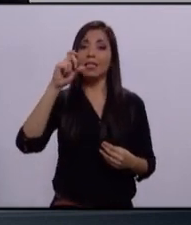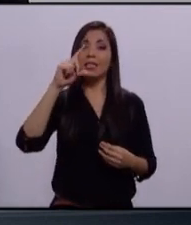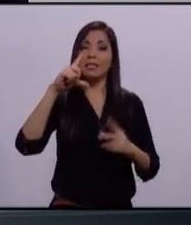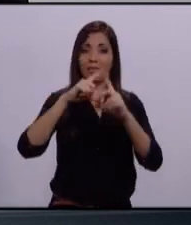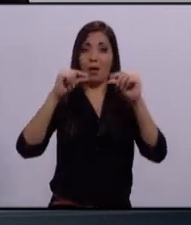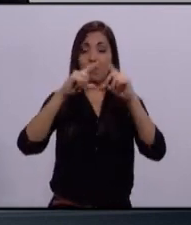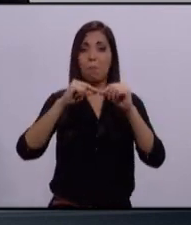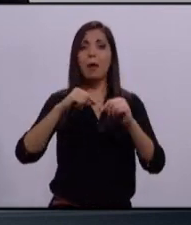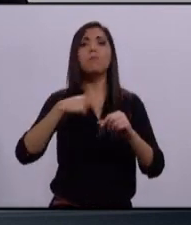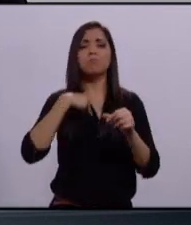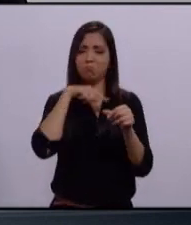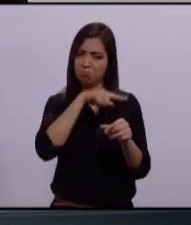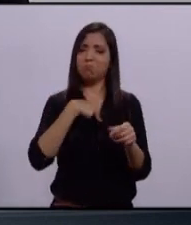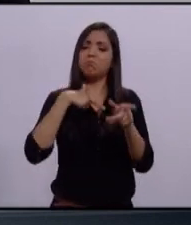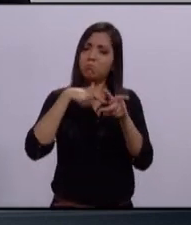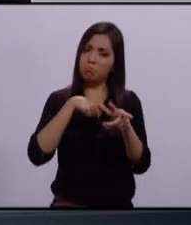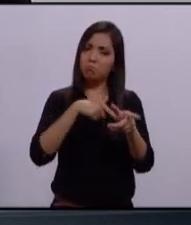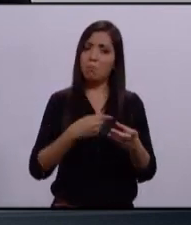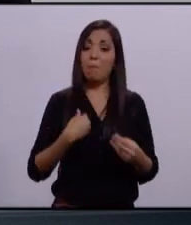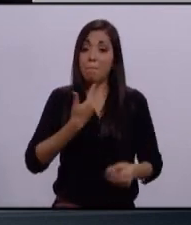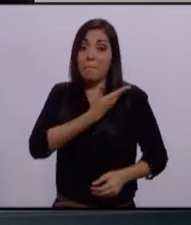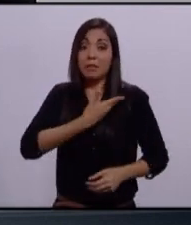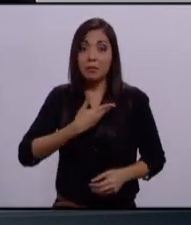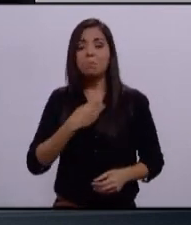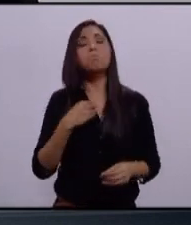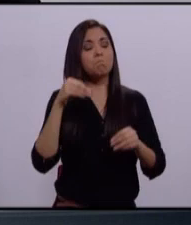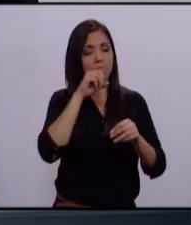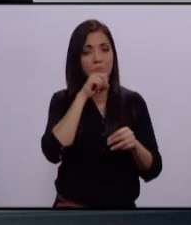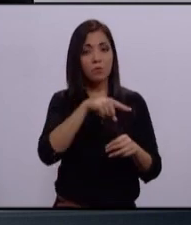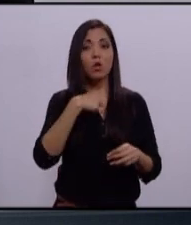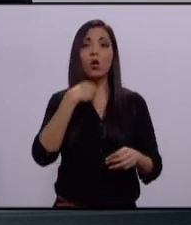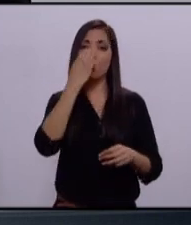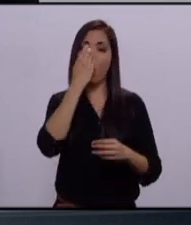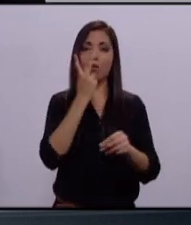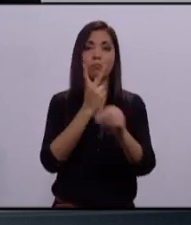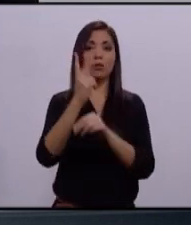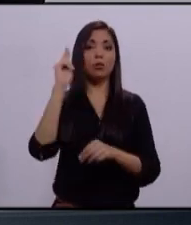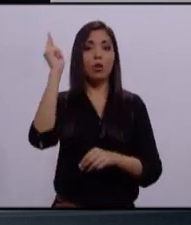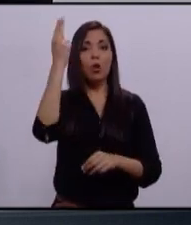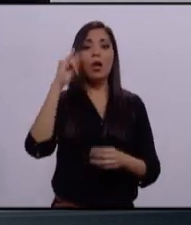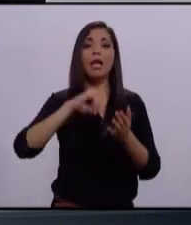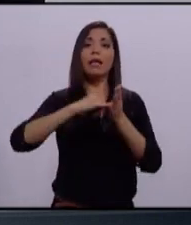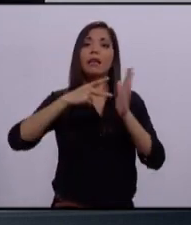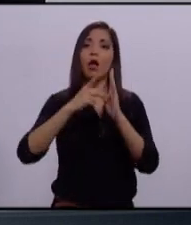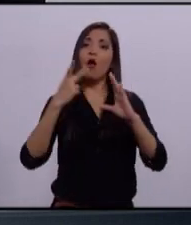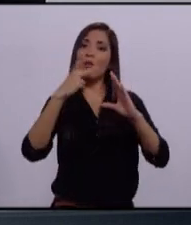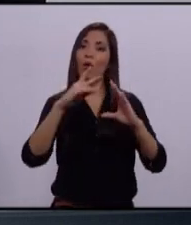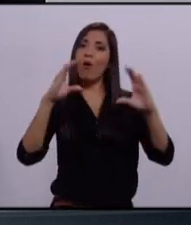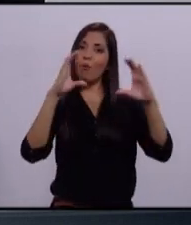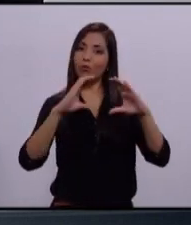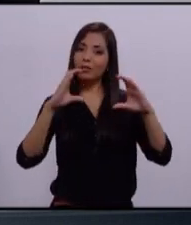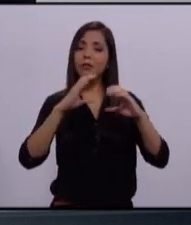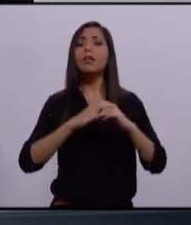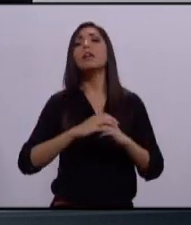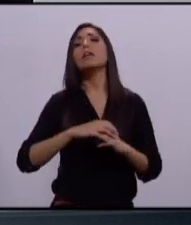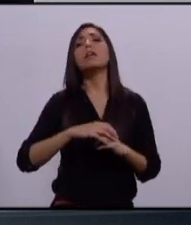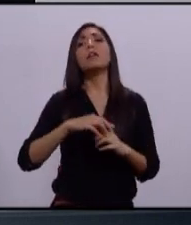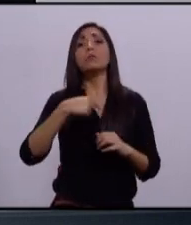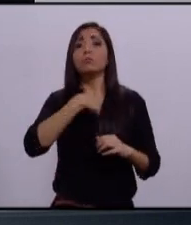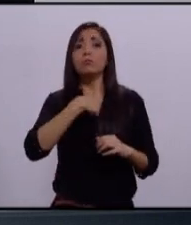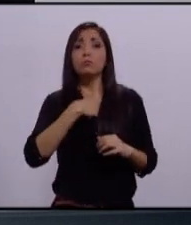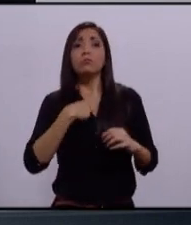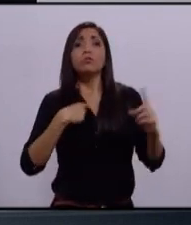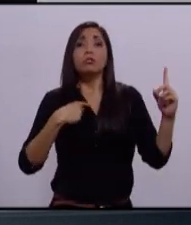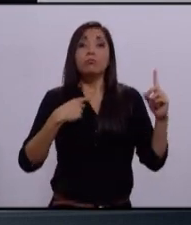presidente. Soy egresado de la Universidad de Guadalajara, de la carrera de Ingeniería en Computación. No provengo